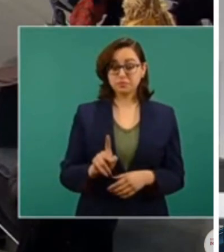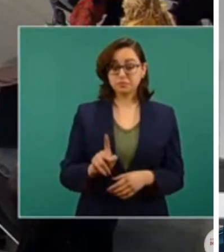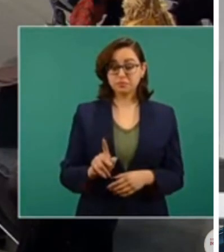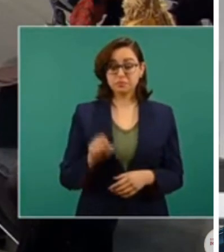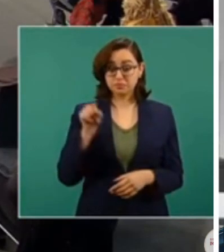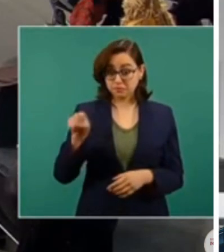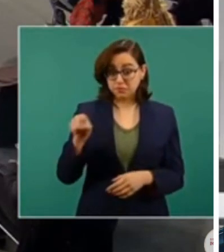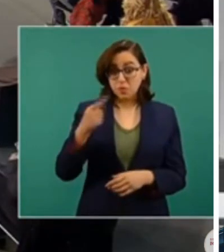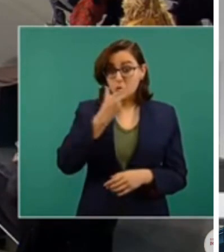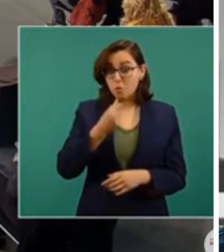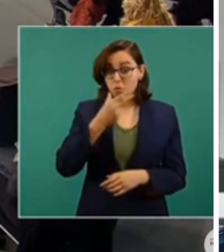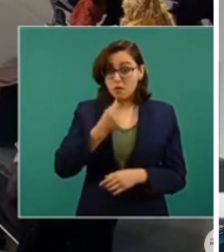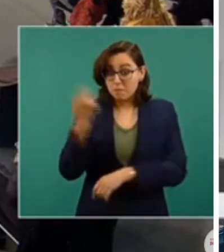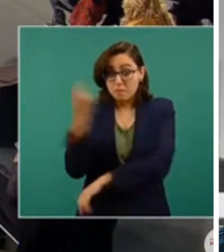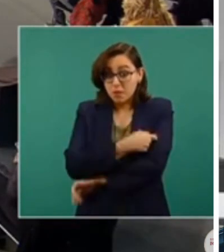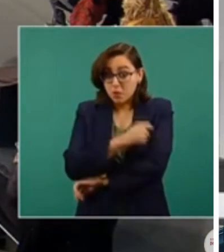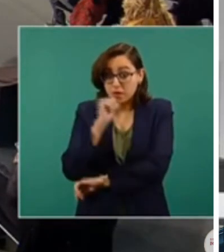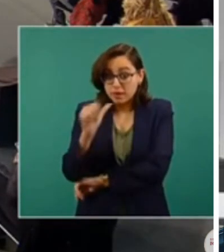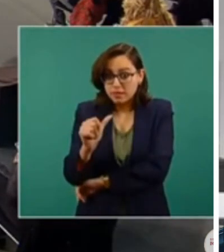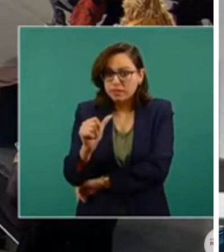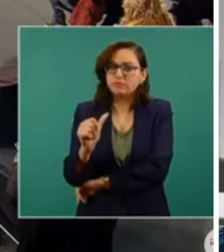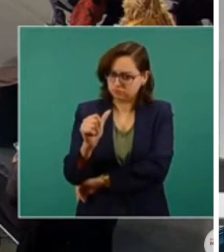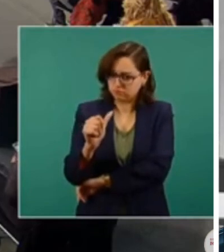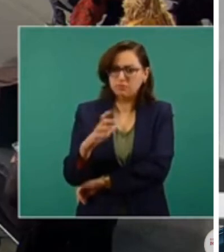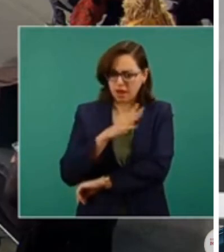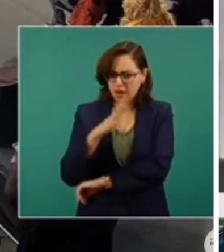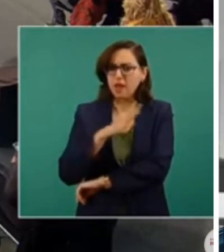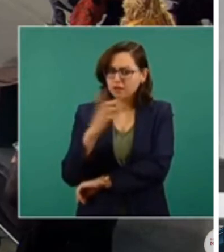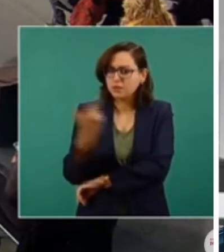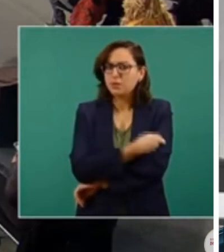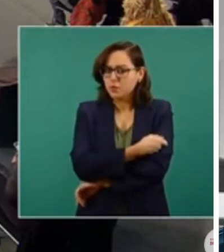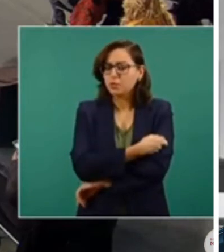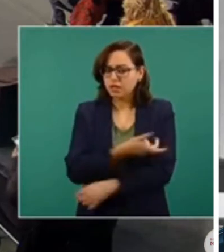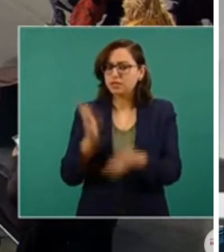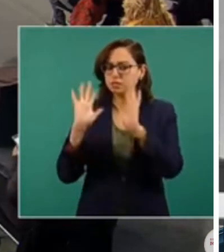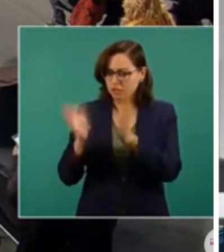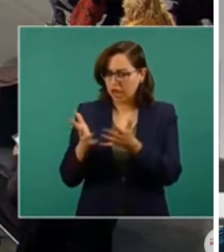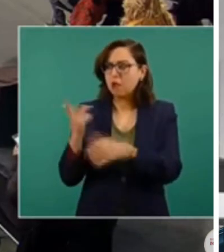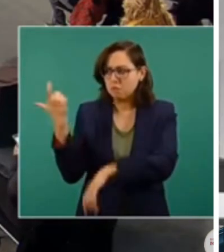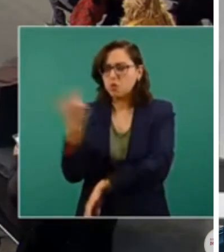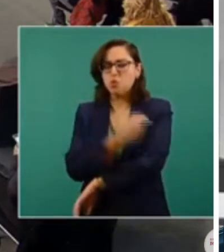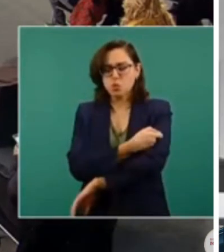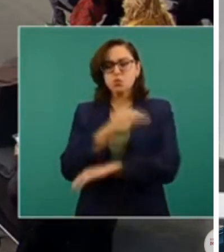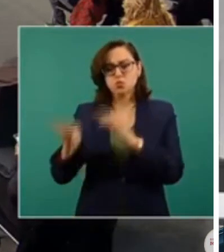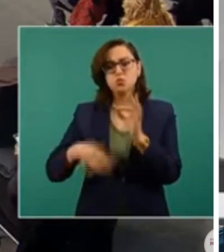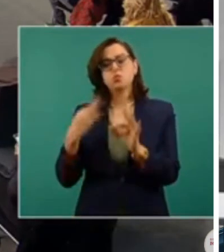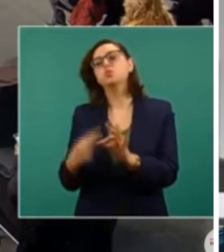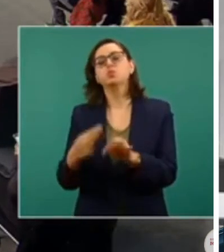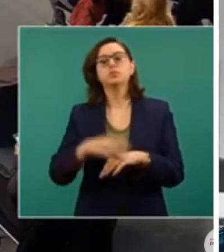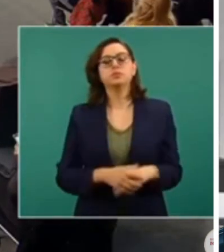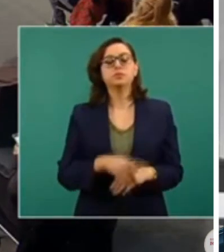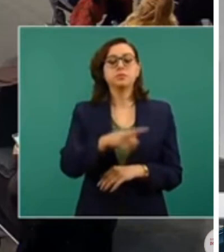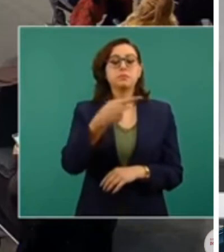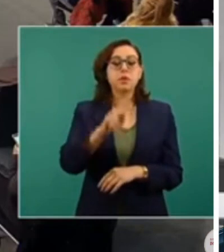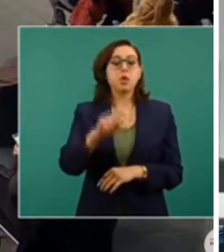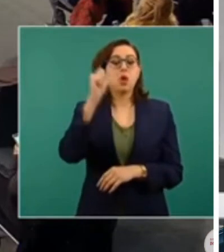se corrigió. Pero es un caso. Entonces, esta es la nota de ayer todo el día.